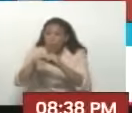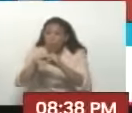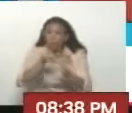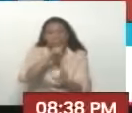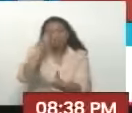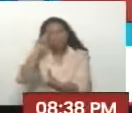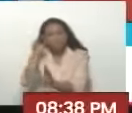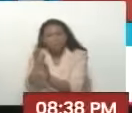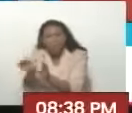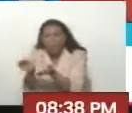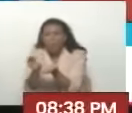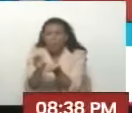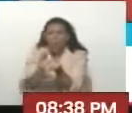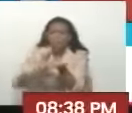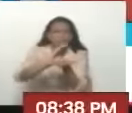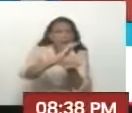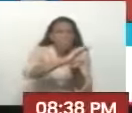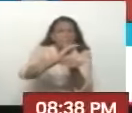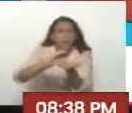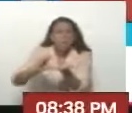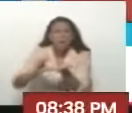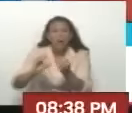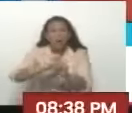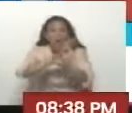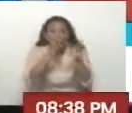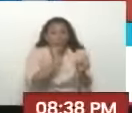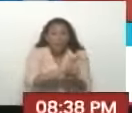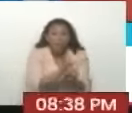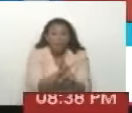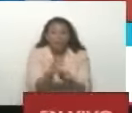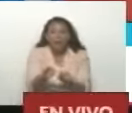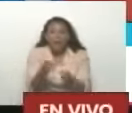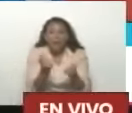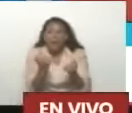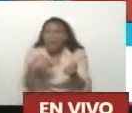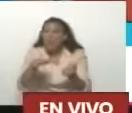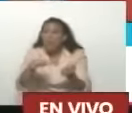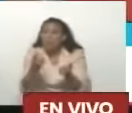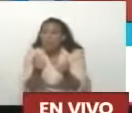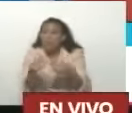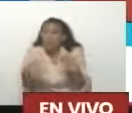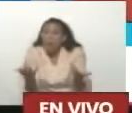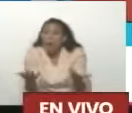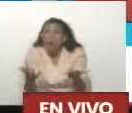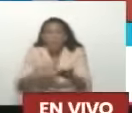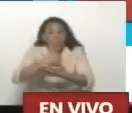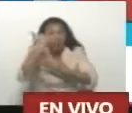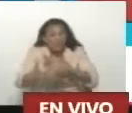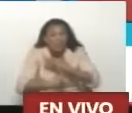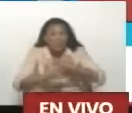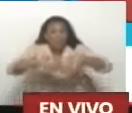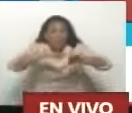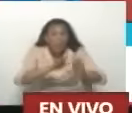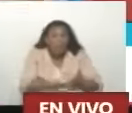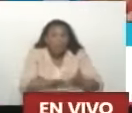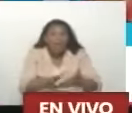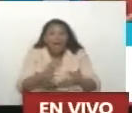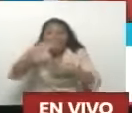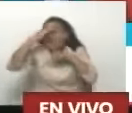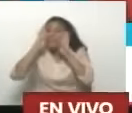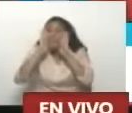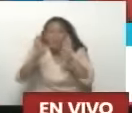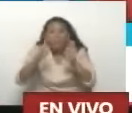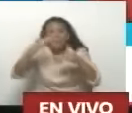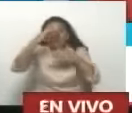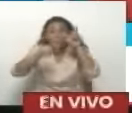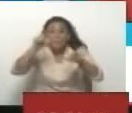recursos Para ese fondo Y cuando llegó la pandemia Las comunas dijeron Héctor Todos los proyectos comunitarios Vamos a paralizarlo Y vamos a dedicarnos A